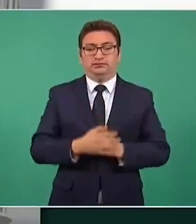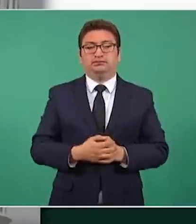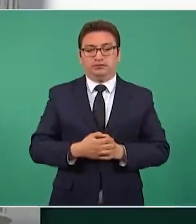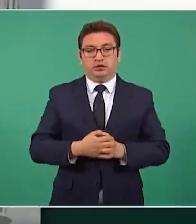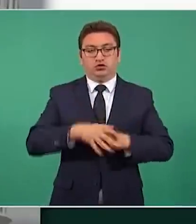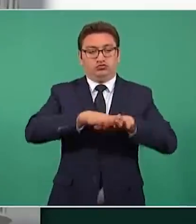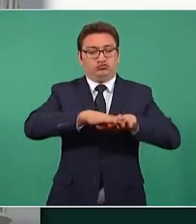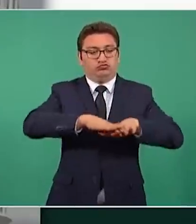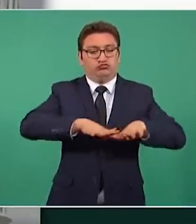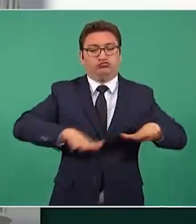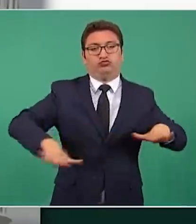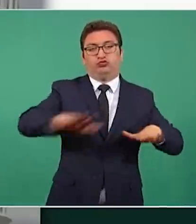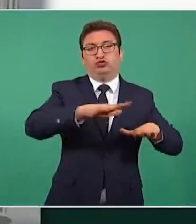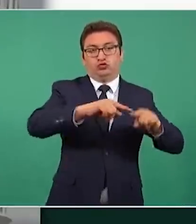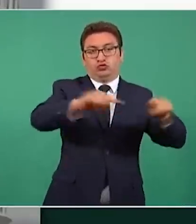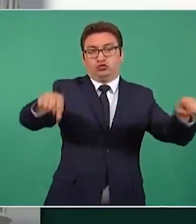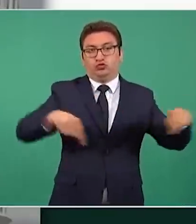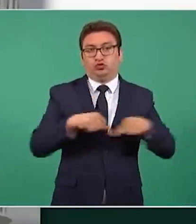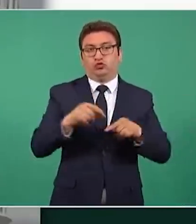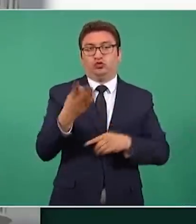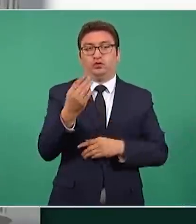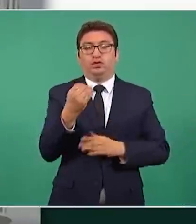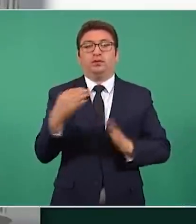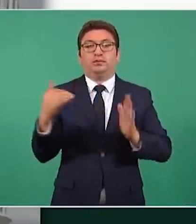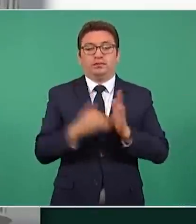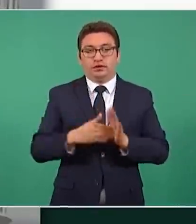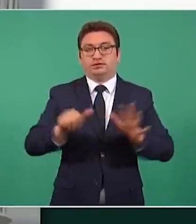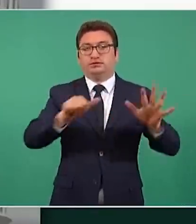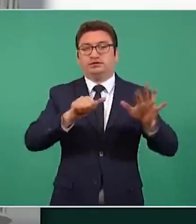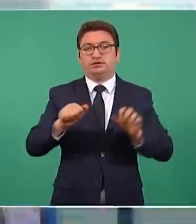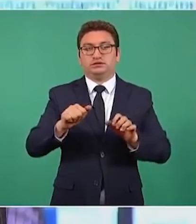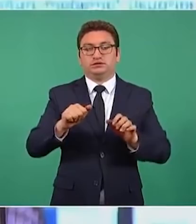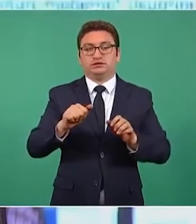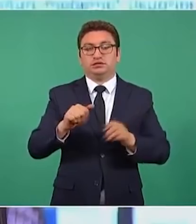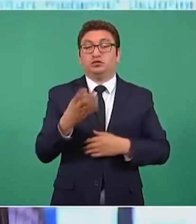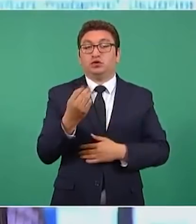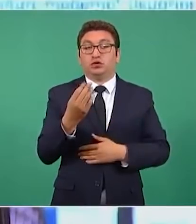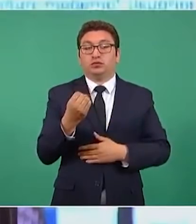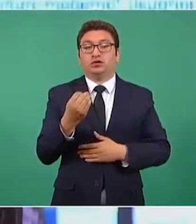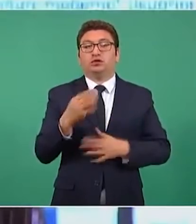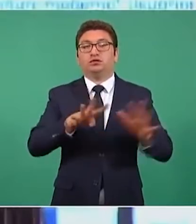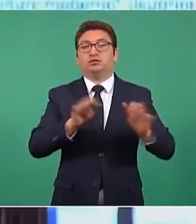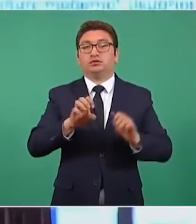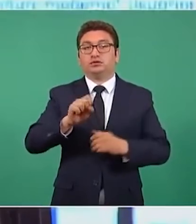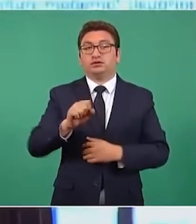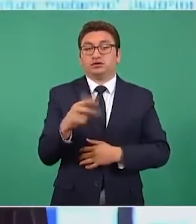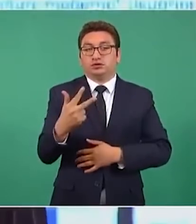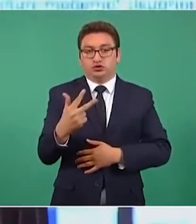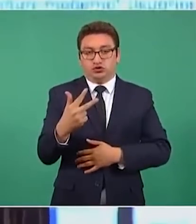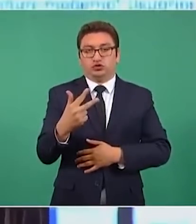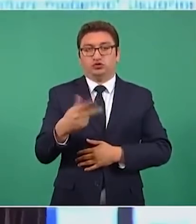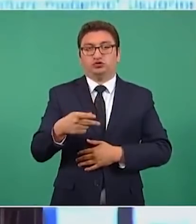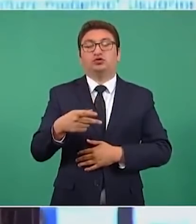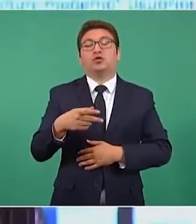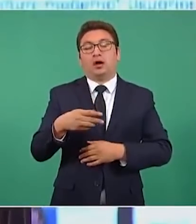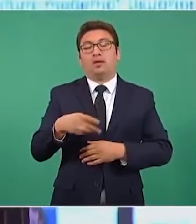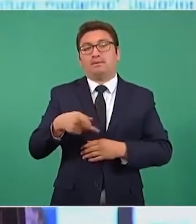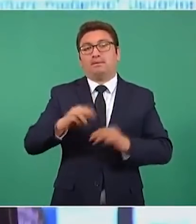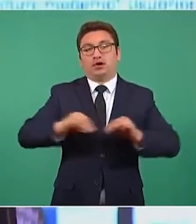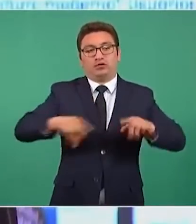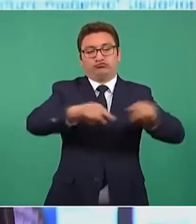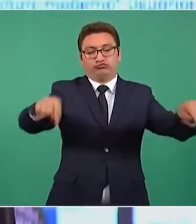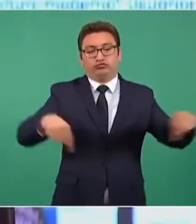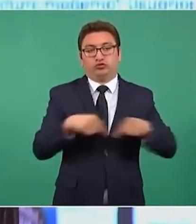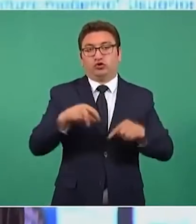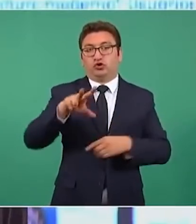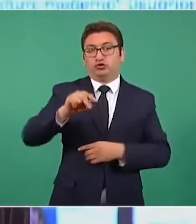una superficie de 9 mil 968 metros cuadrados, tiene